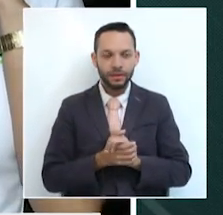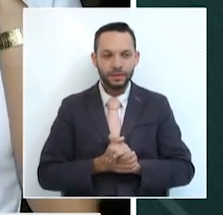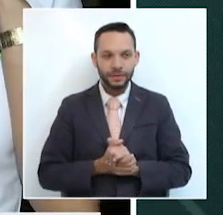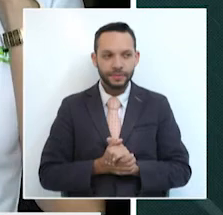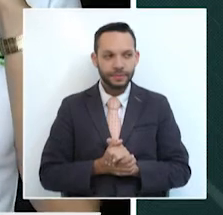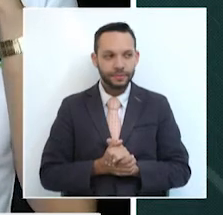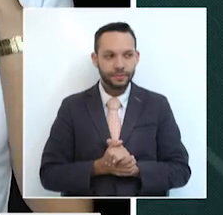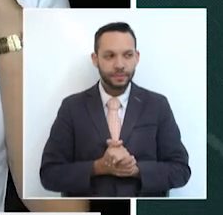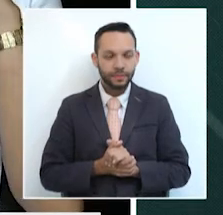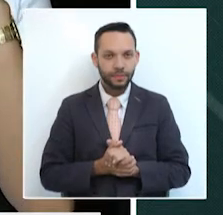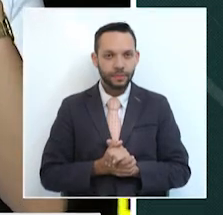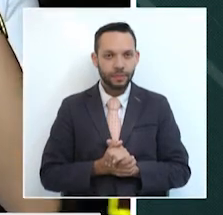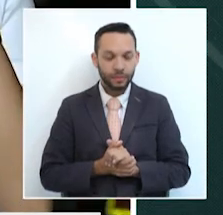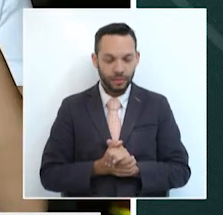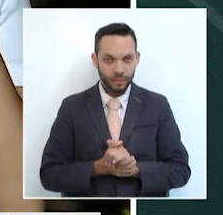Diana.